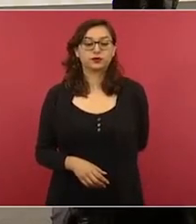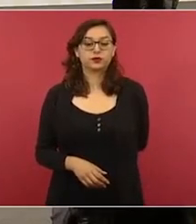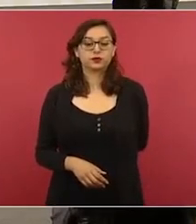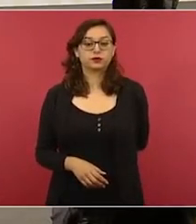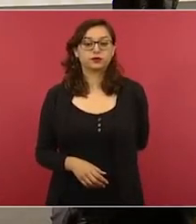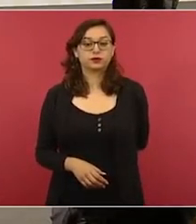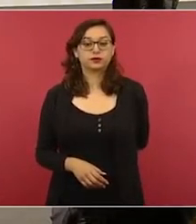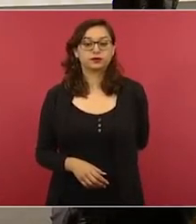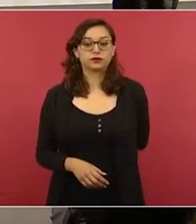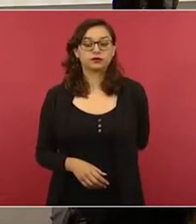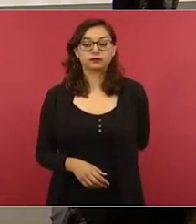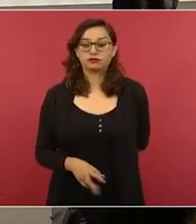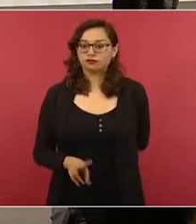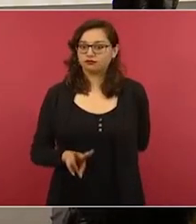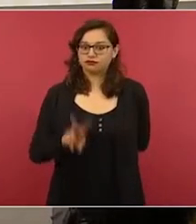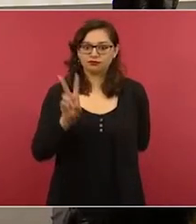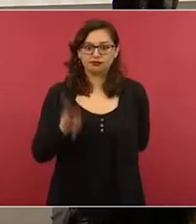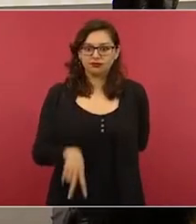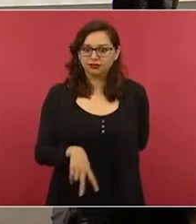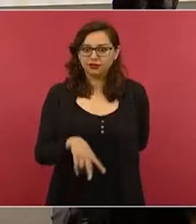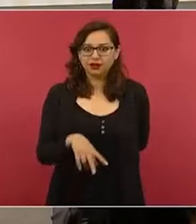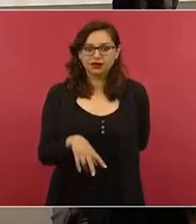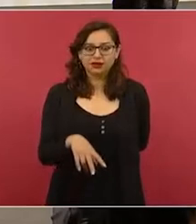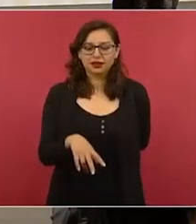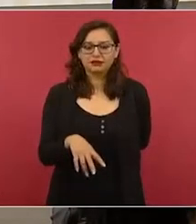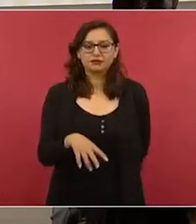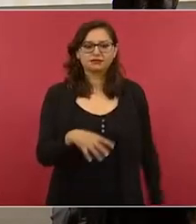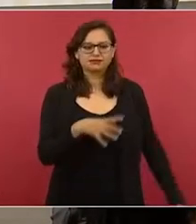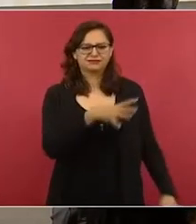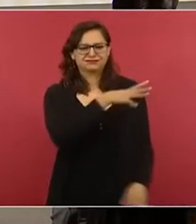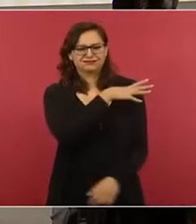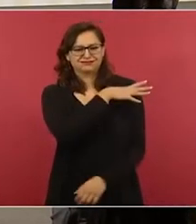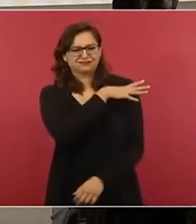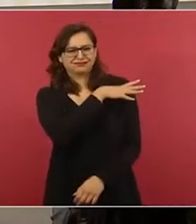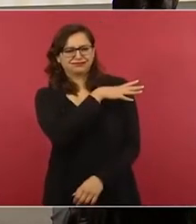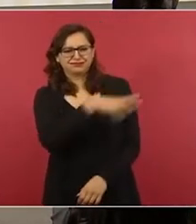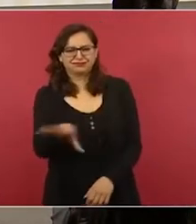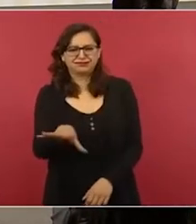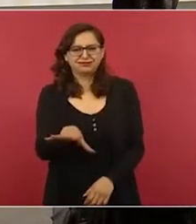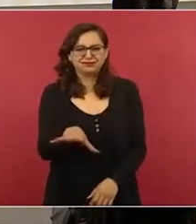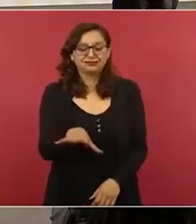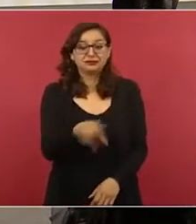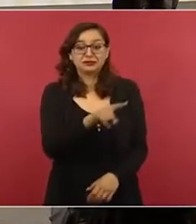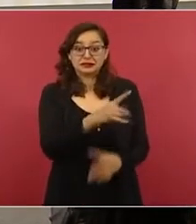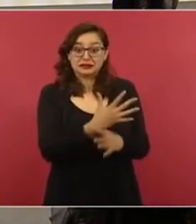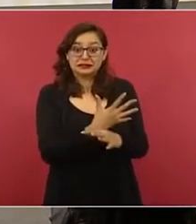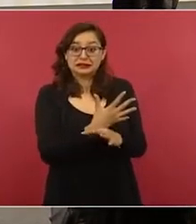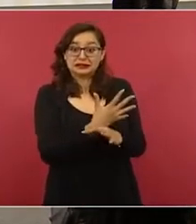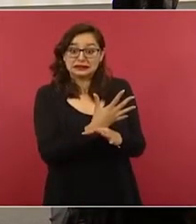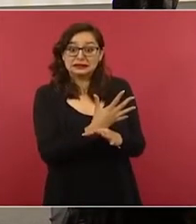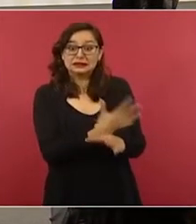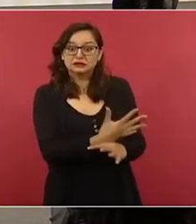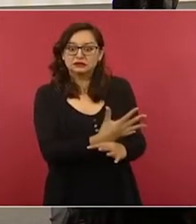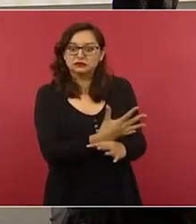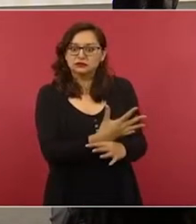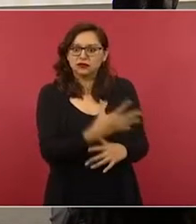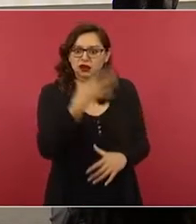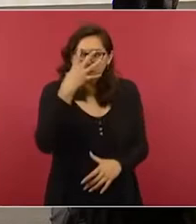Bueno, ver para creer. Lo que dijo es verdad, aunque sea falso.